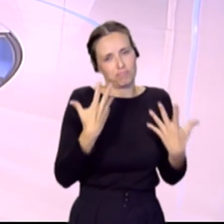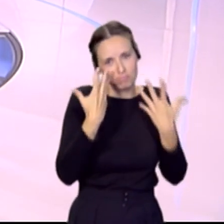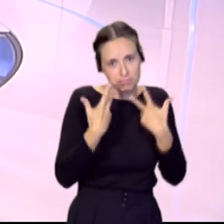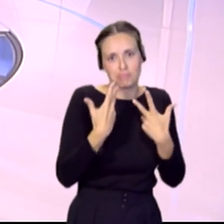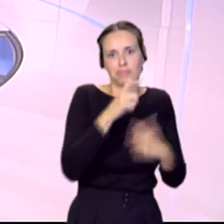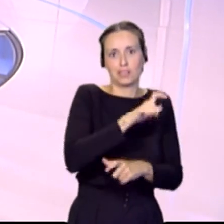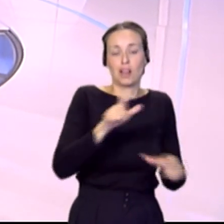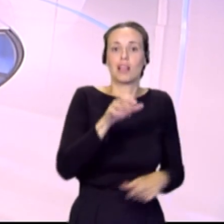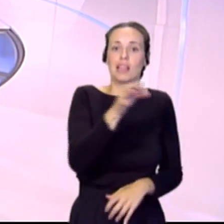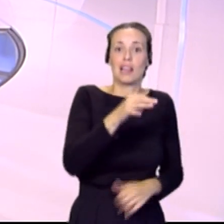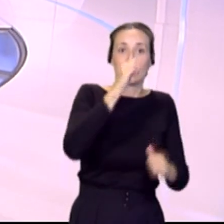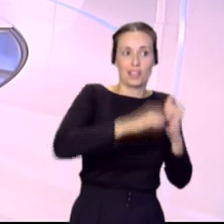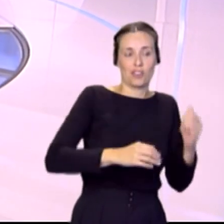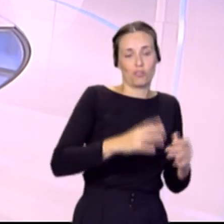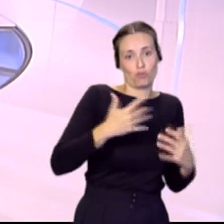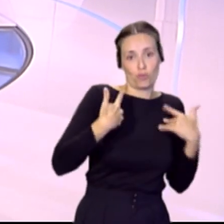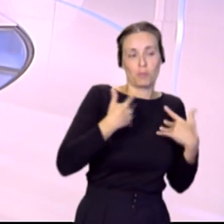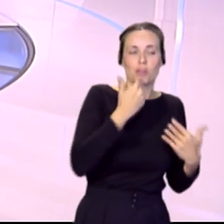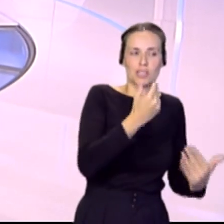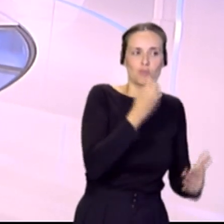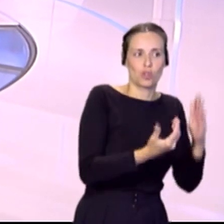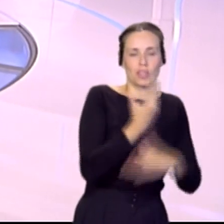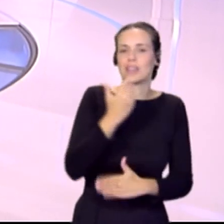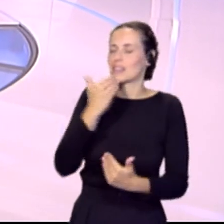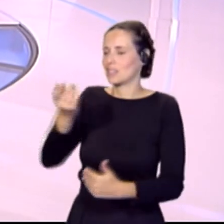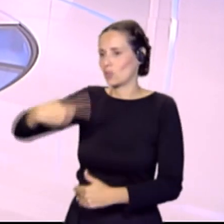Isla del Meridiano. Gracias y buenos días. Muy bien, gracias a usted.